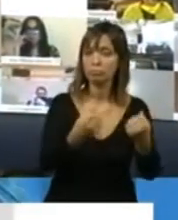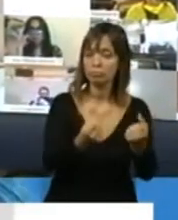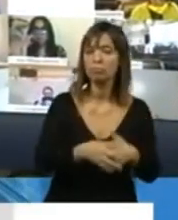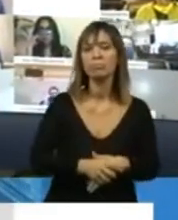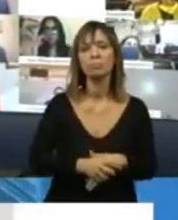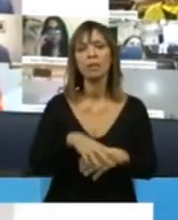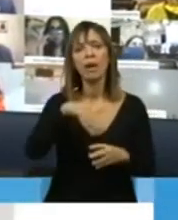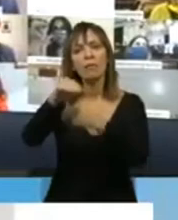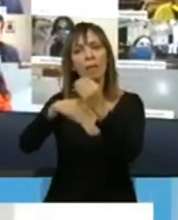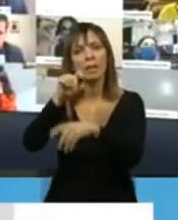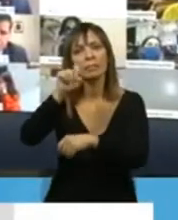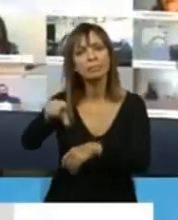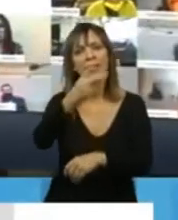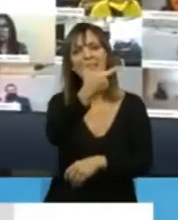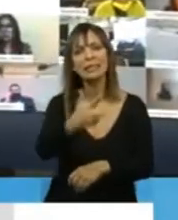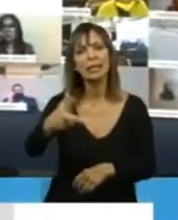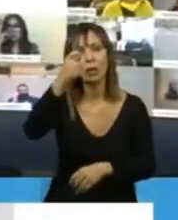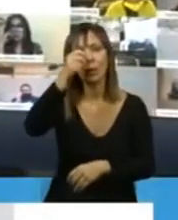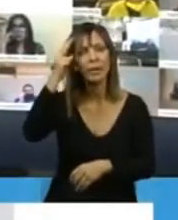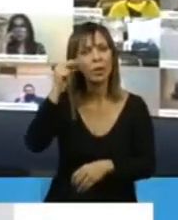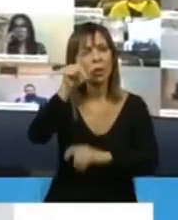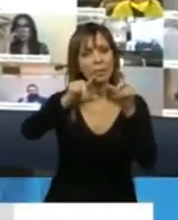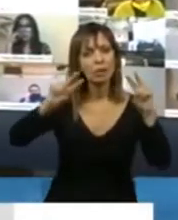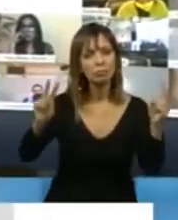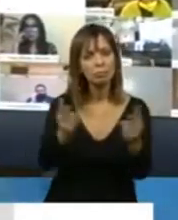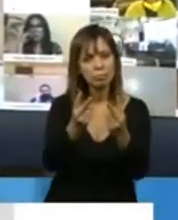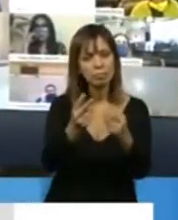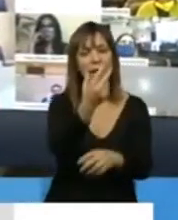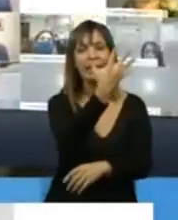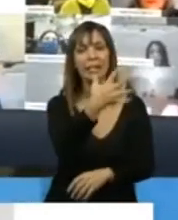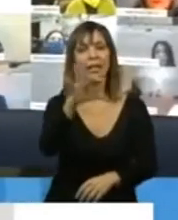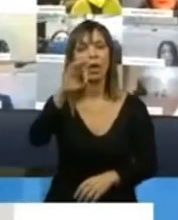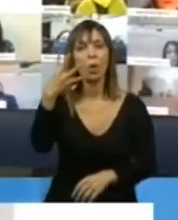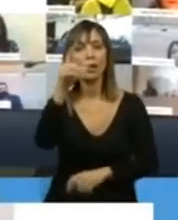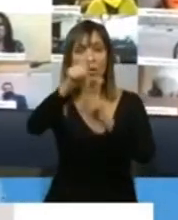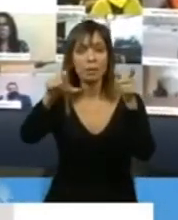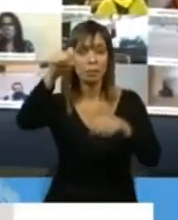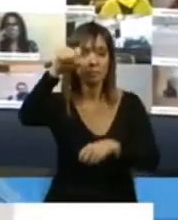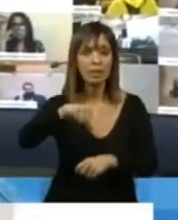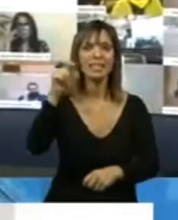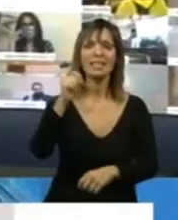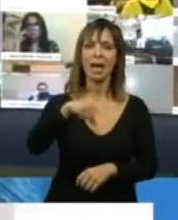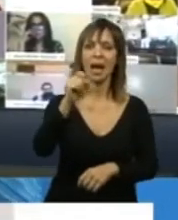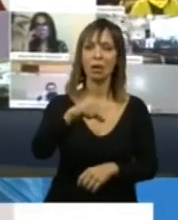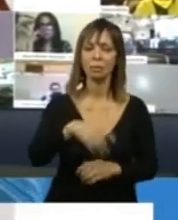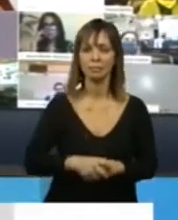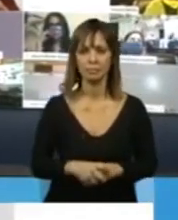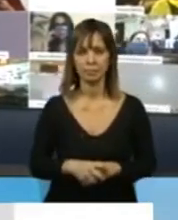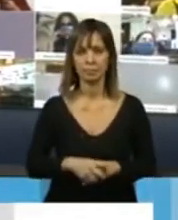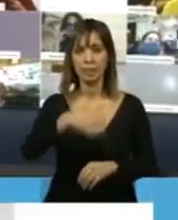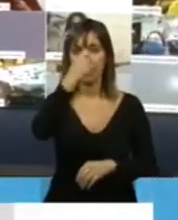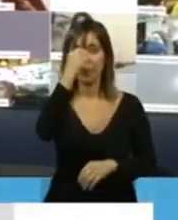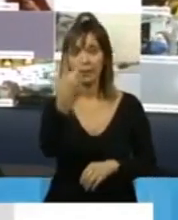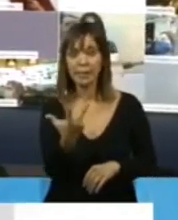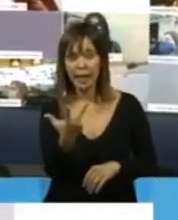los 329 muertos, a los 504 chaqueños, a los 23 chaqueños